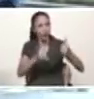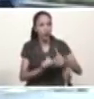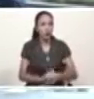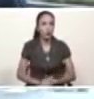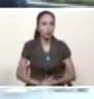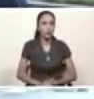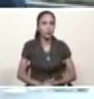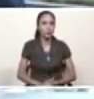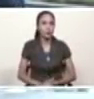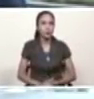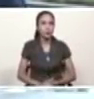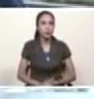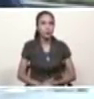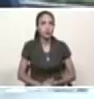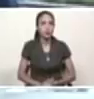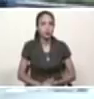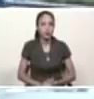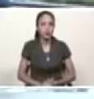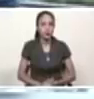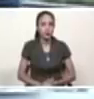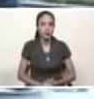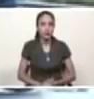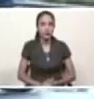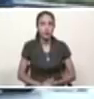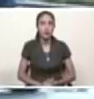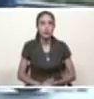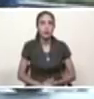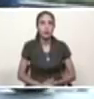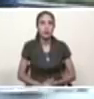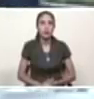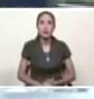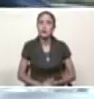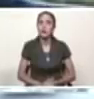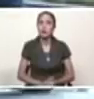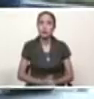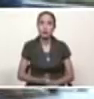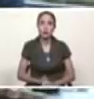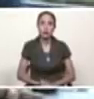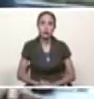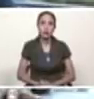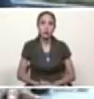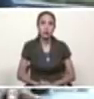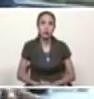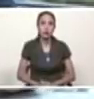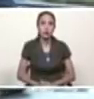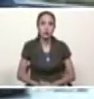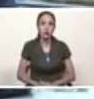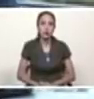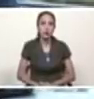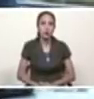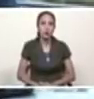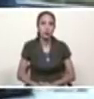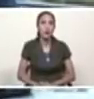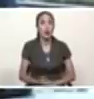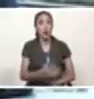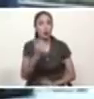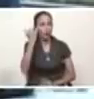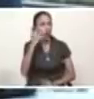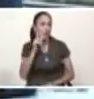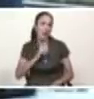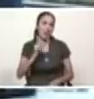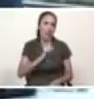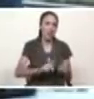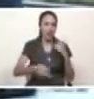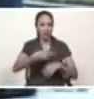pudiera pensar que es un candidato presidencial para unas elecciones en venezuela discurso lleno de mentiras